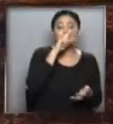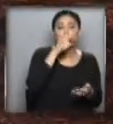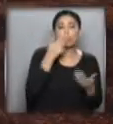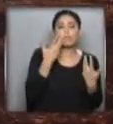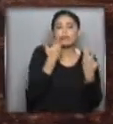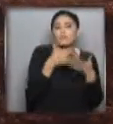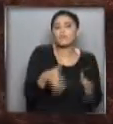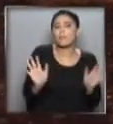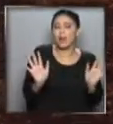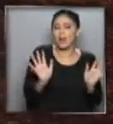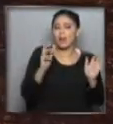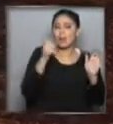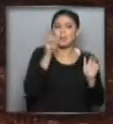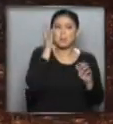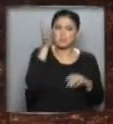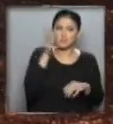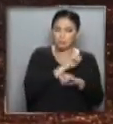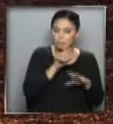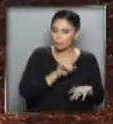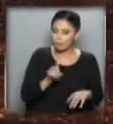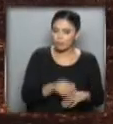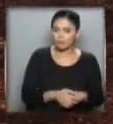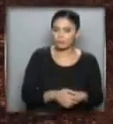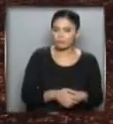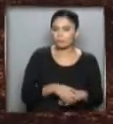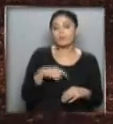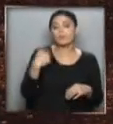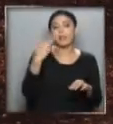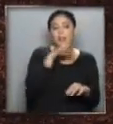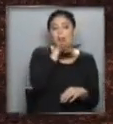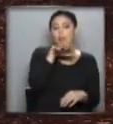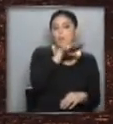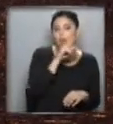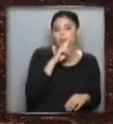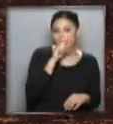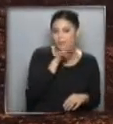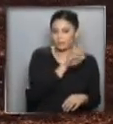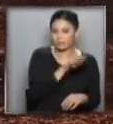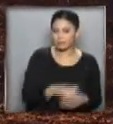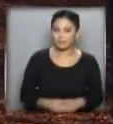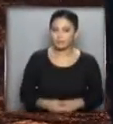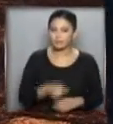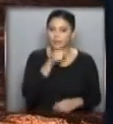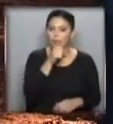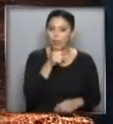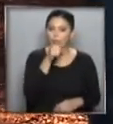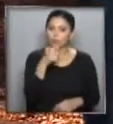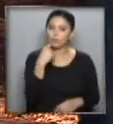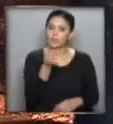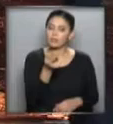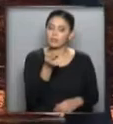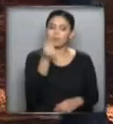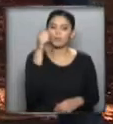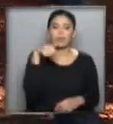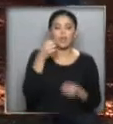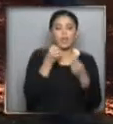normalmente... ...claro... ...estoy hablando de condiciones normales... ...en el lugar ¿eh Lidio? Bueno... ...te parece Nadia... ...si comenzamos